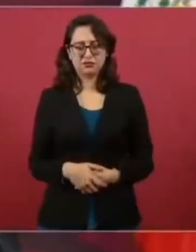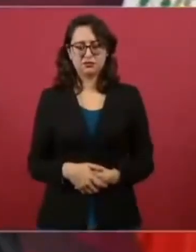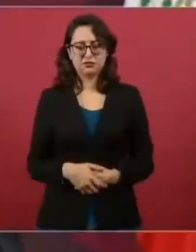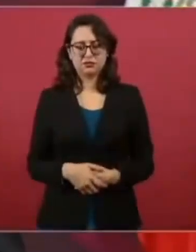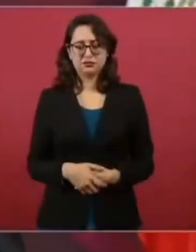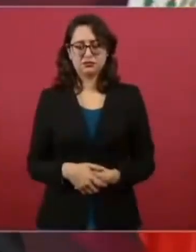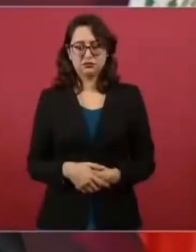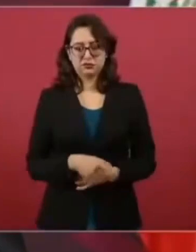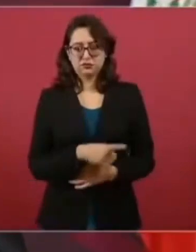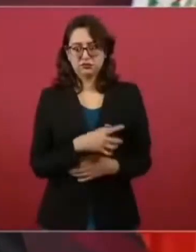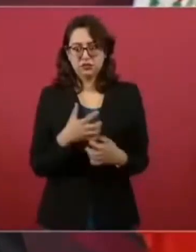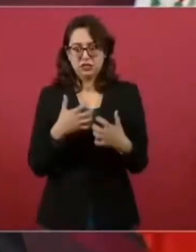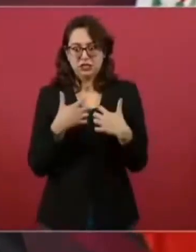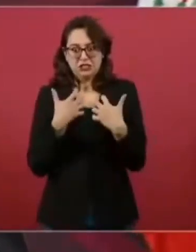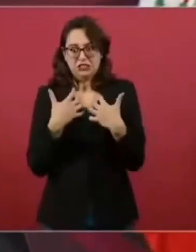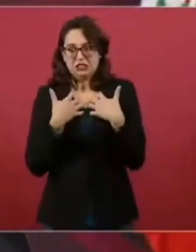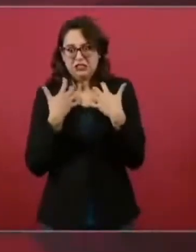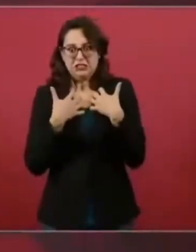Pues así está.